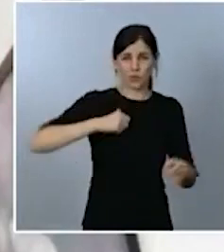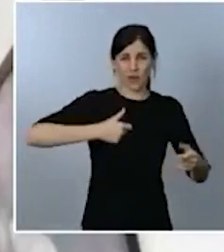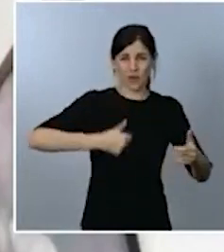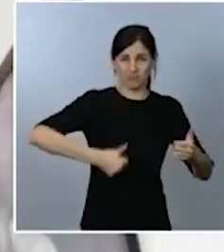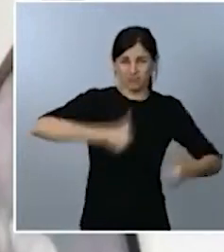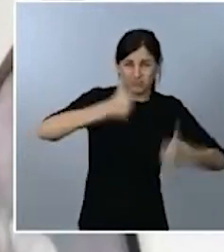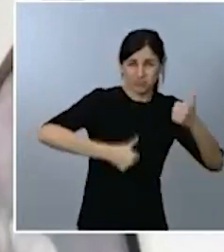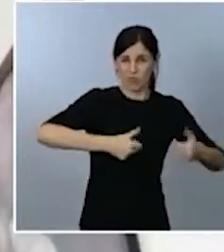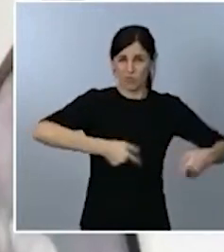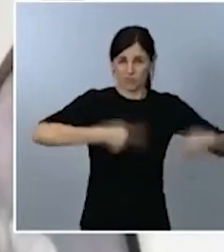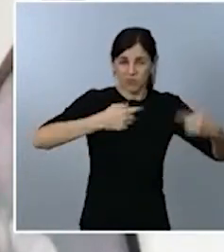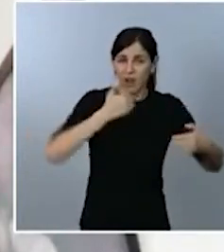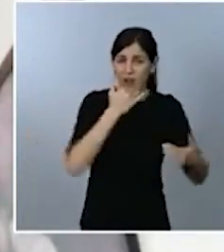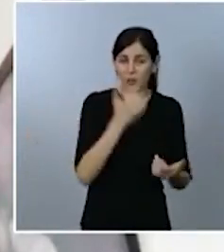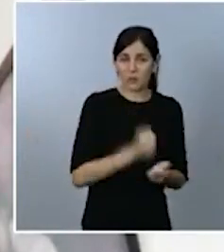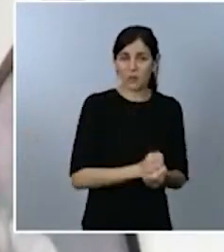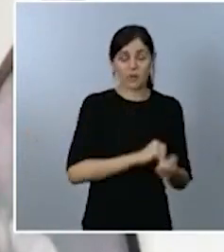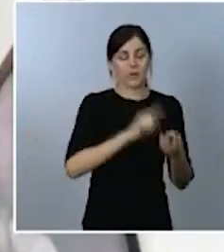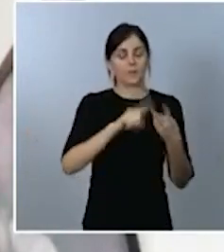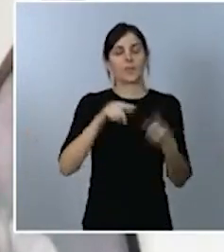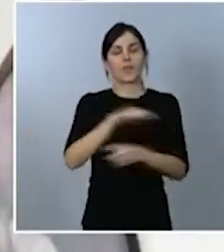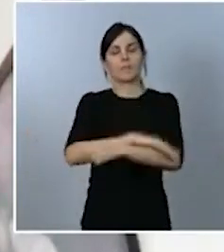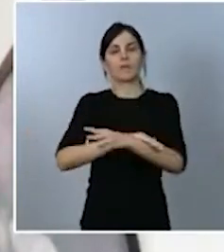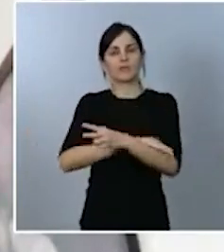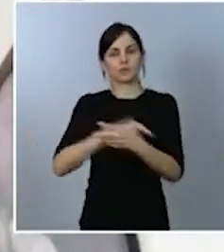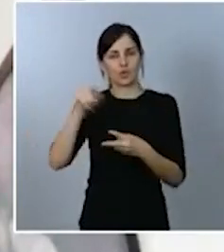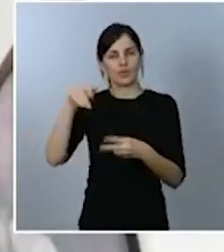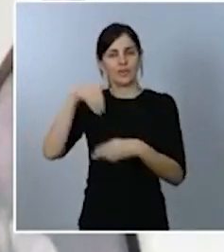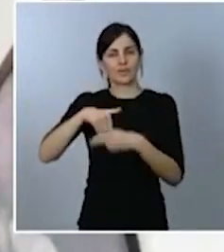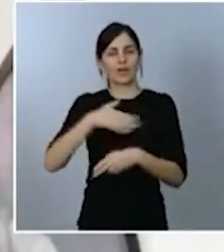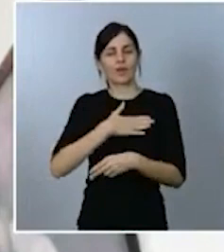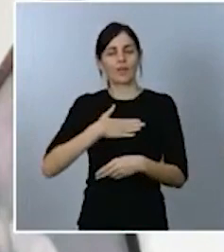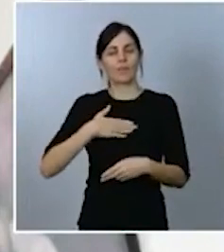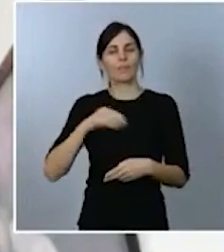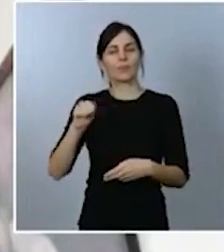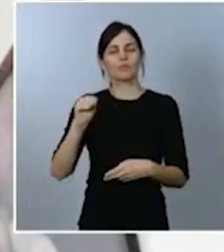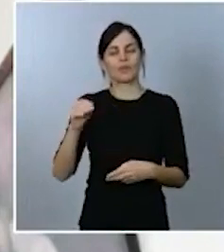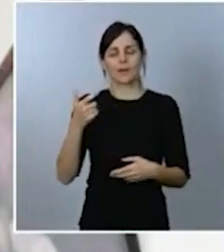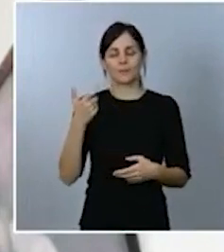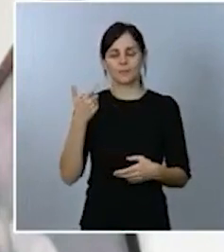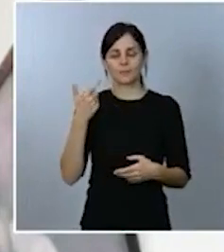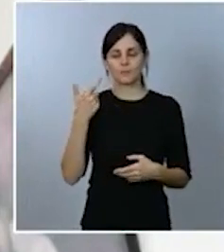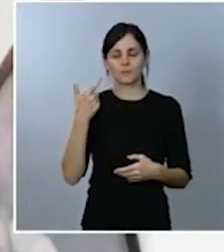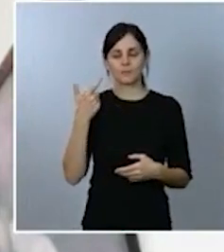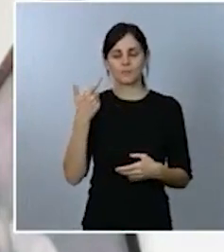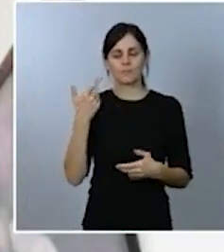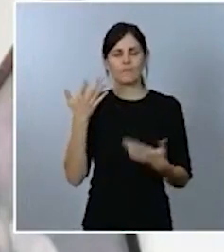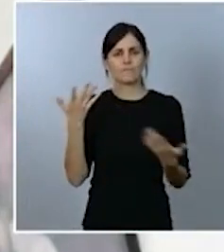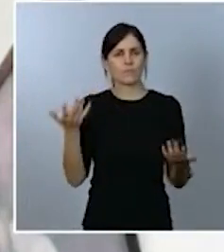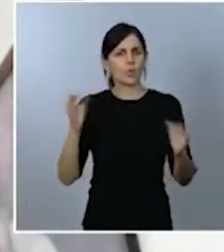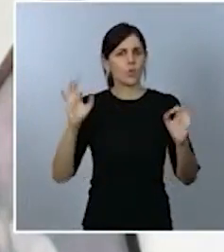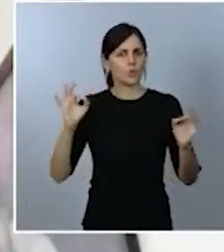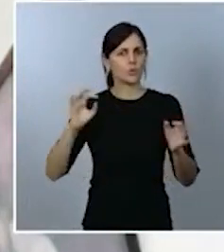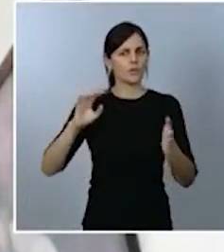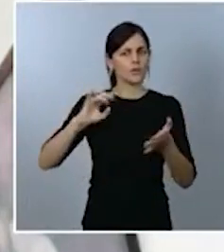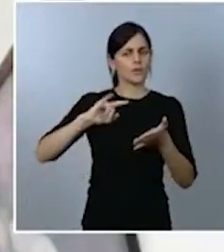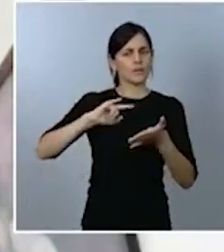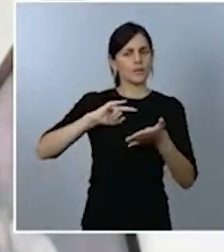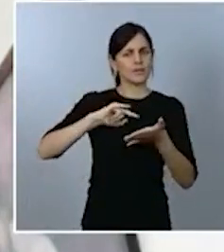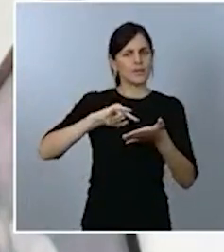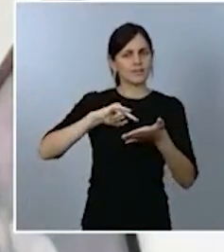yo no sé si no no me he enterado muy bien quería saber si este nuevo sistema de regulación de la velocidad de ciudades